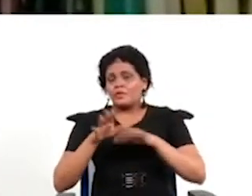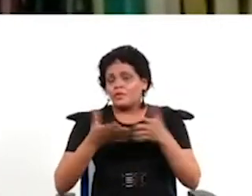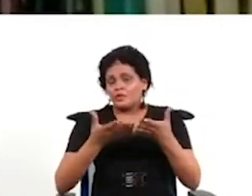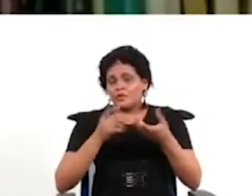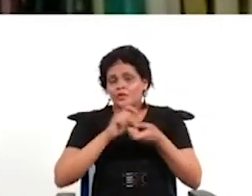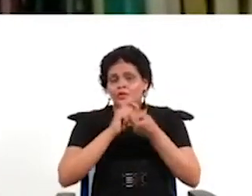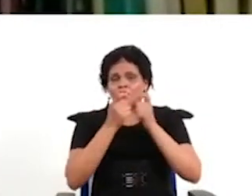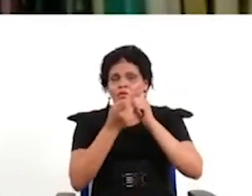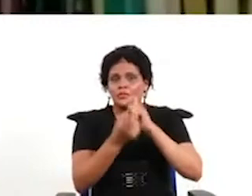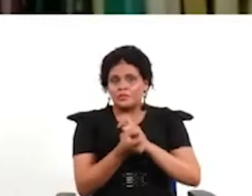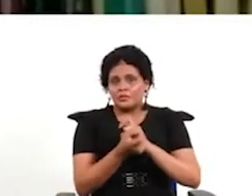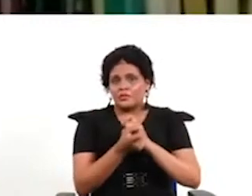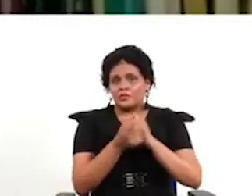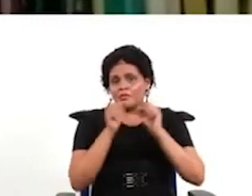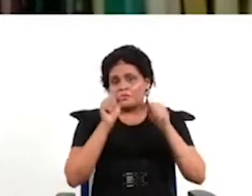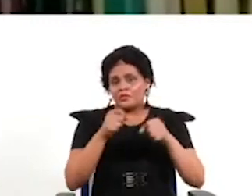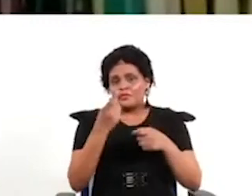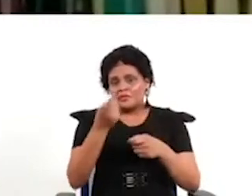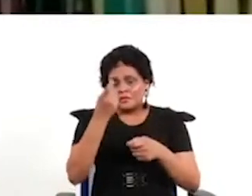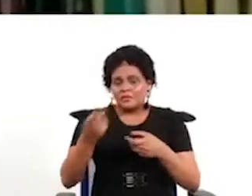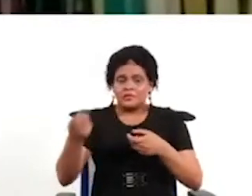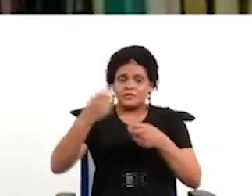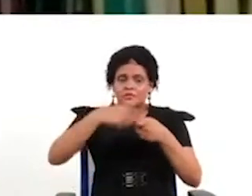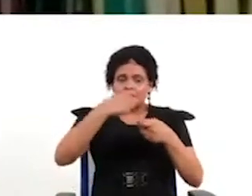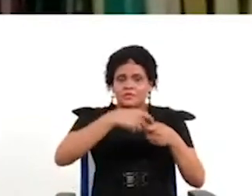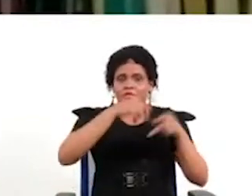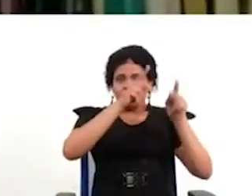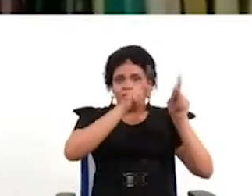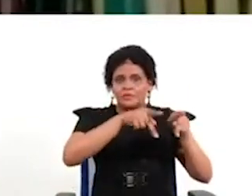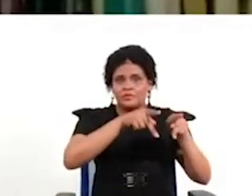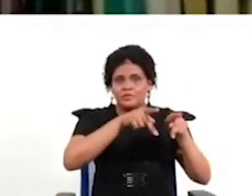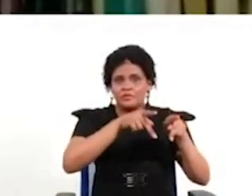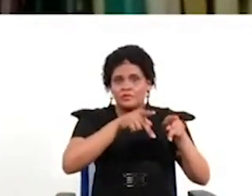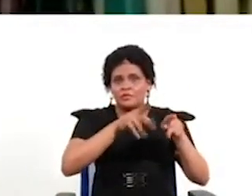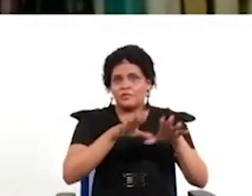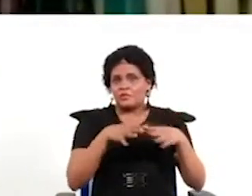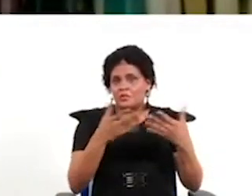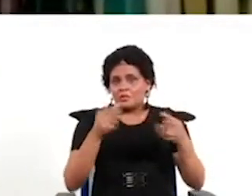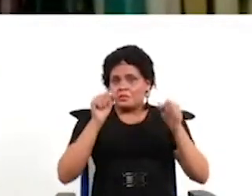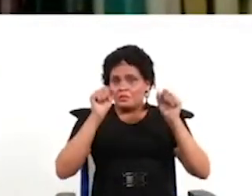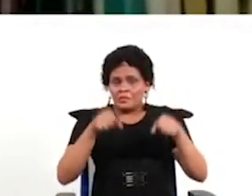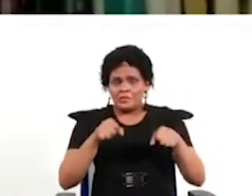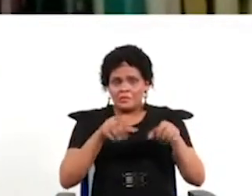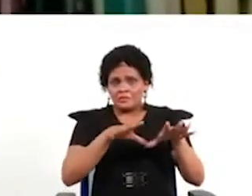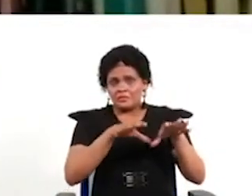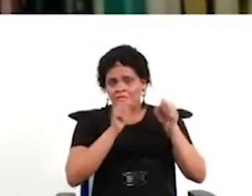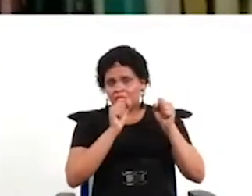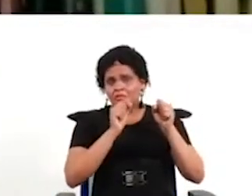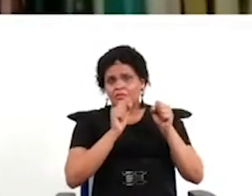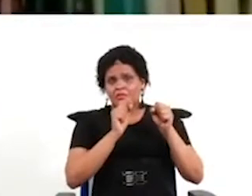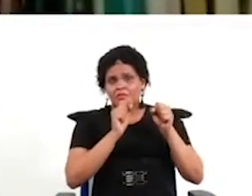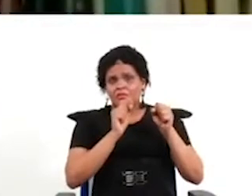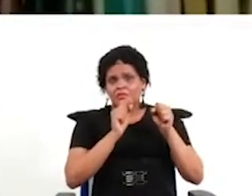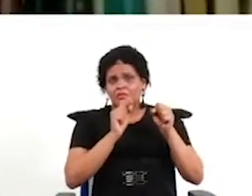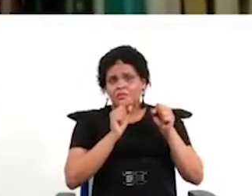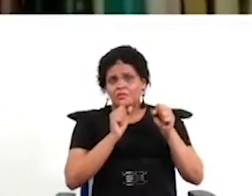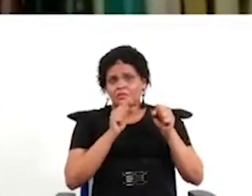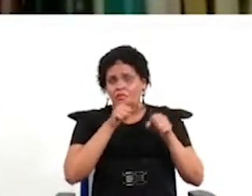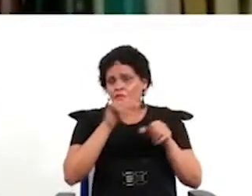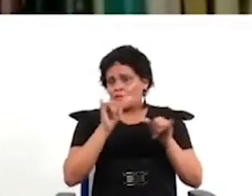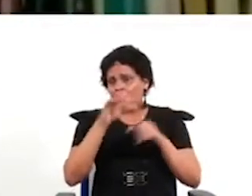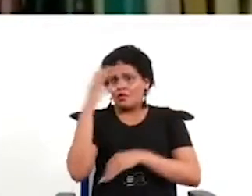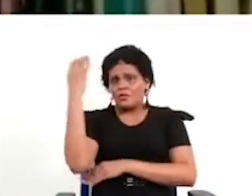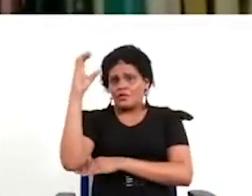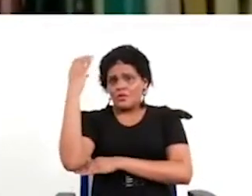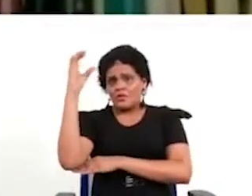sin activar la participación ciudadana pero cuando esto se podía hacer sin apelar a ella se hacía el caso de Colombia